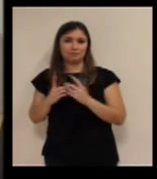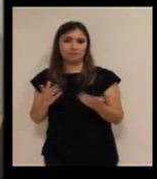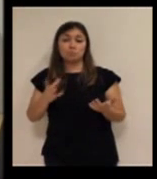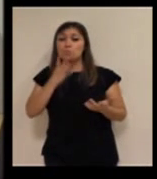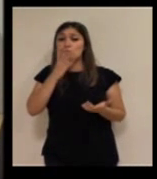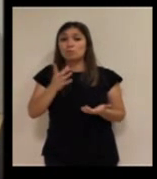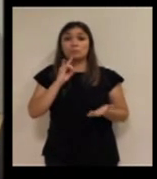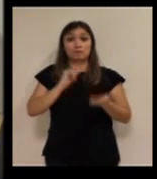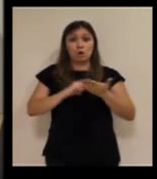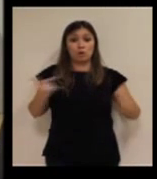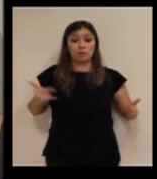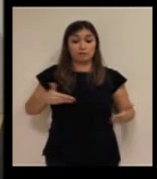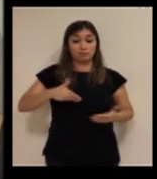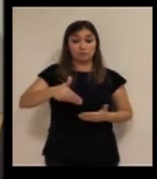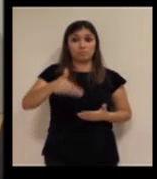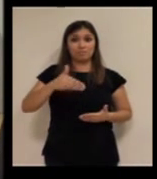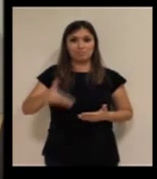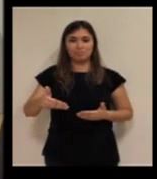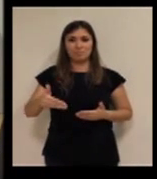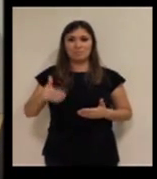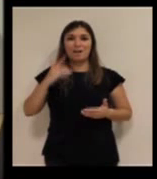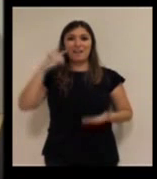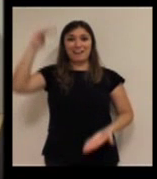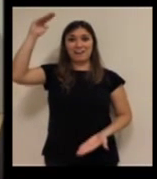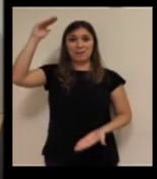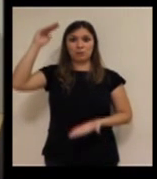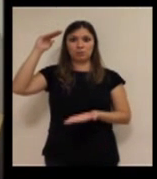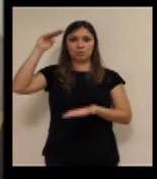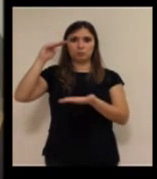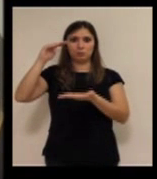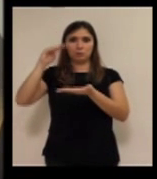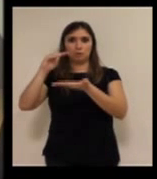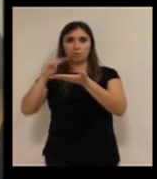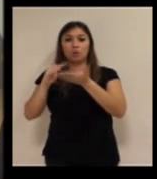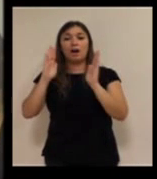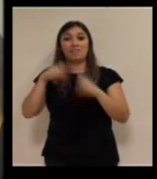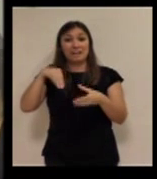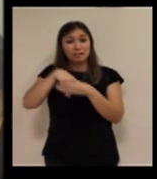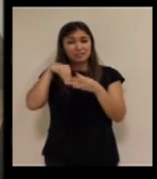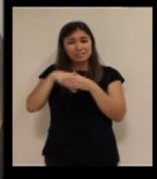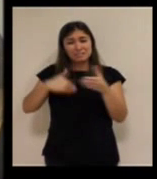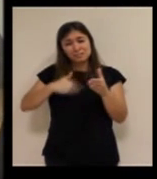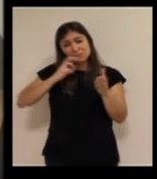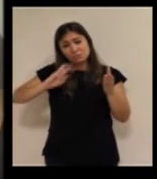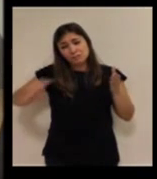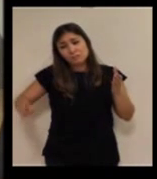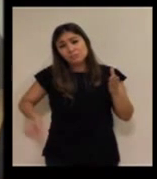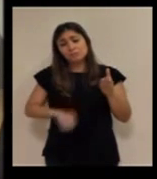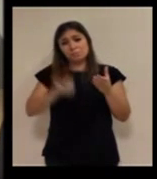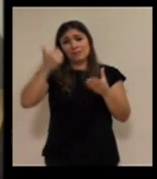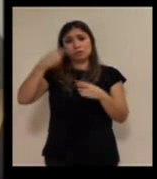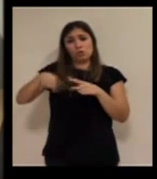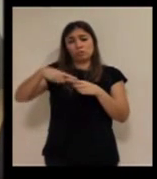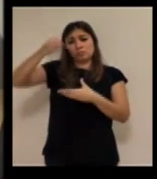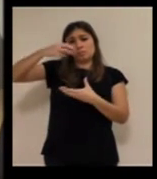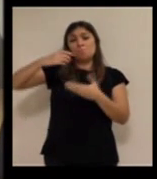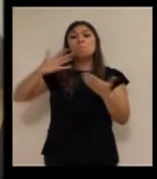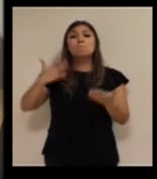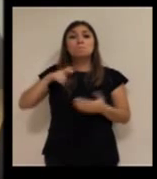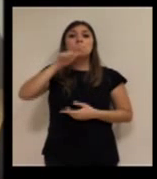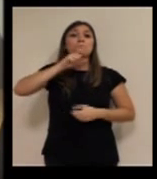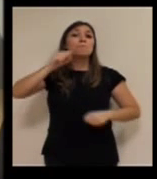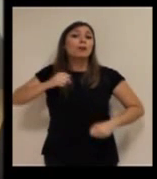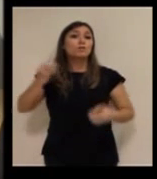tecnología cada vez va a ser más pequeña, más miniaturizada, permitirá hacer más cosas en el mismo espacio. Pero los